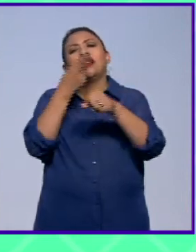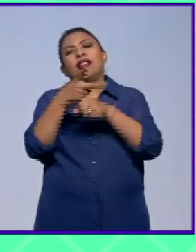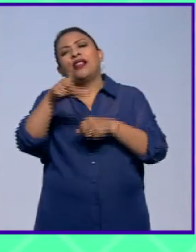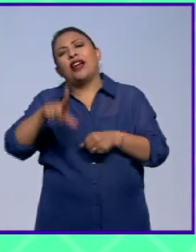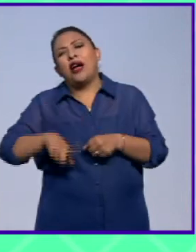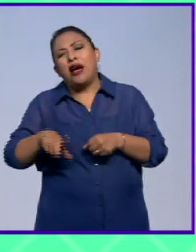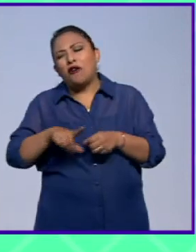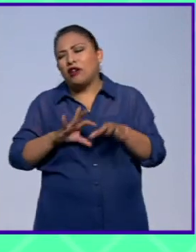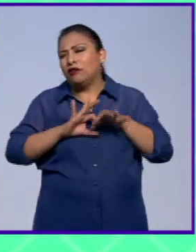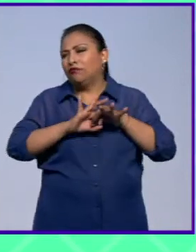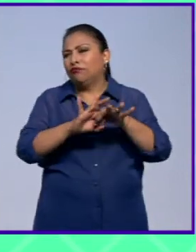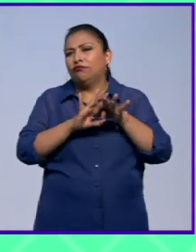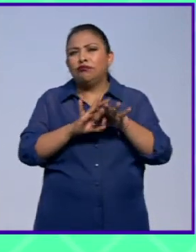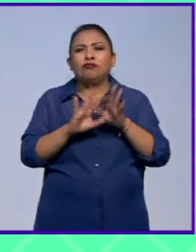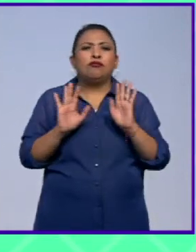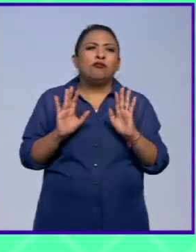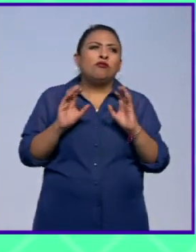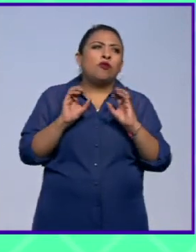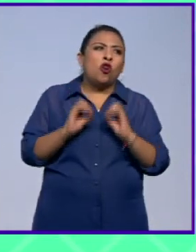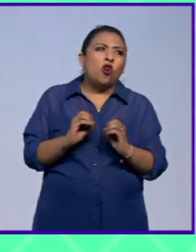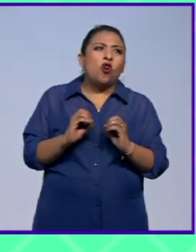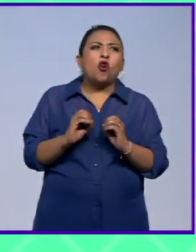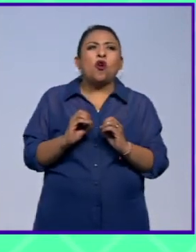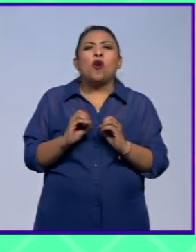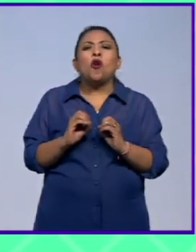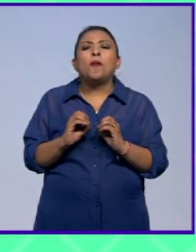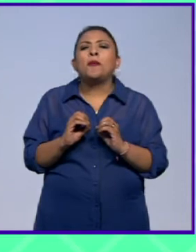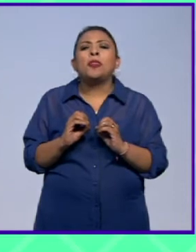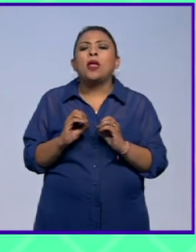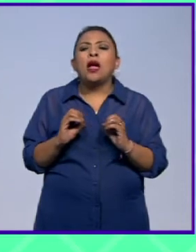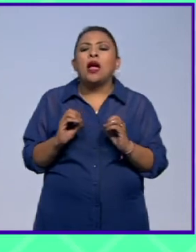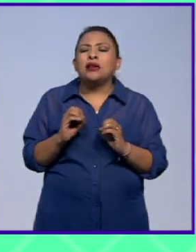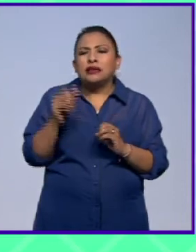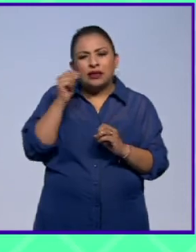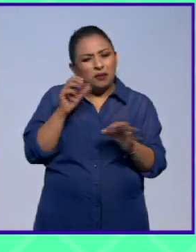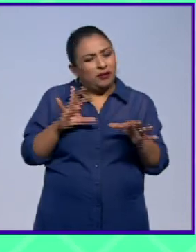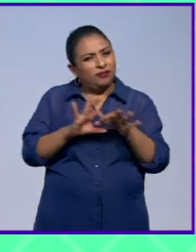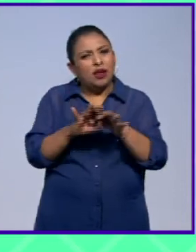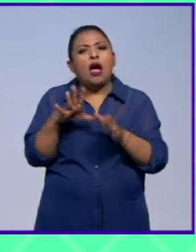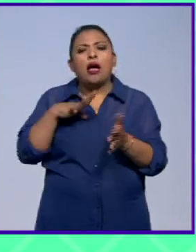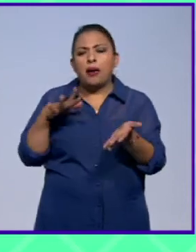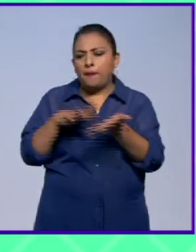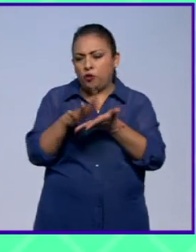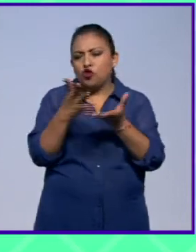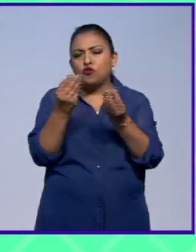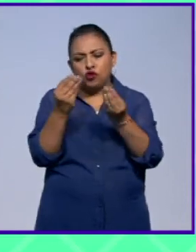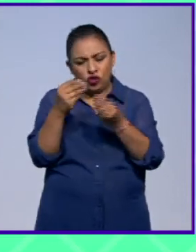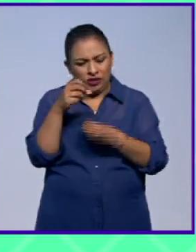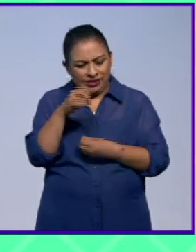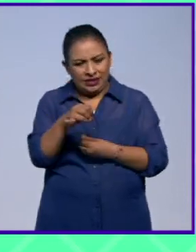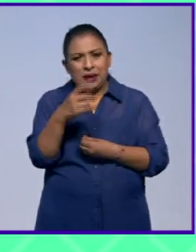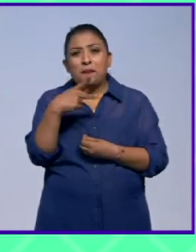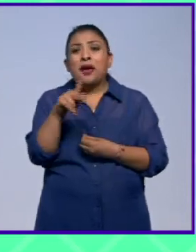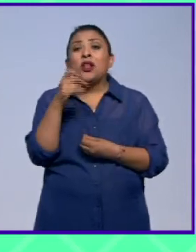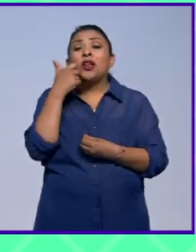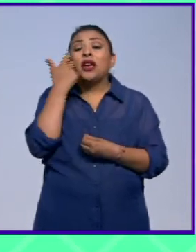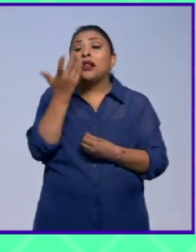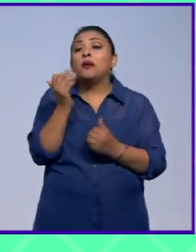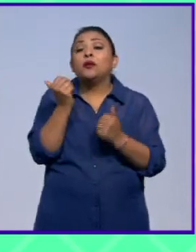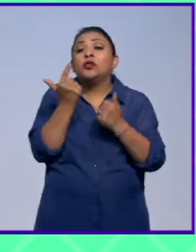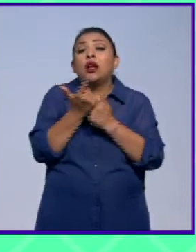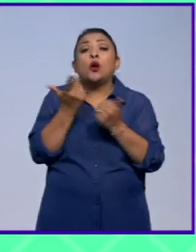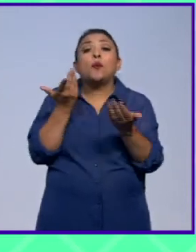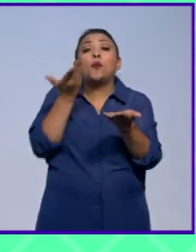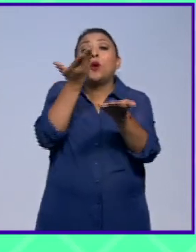de gobierno o sea con cualquier tipo de exacto que no estuviera casado plenamente aunque tenemos el apoyo de muchas de ellas pero queríamos que fuera